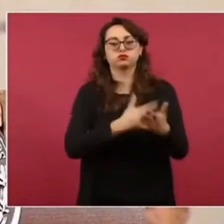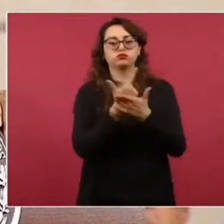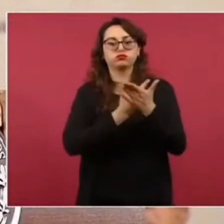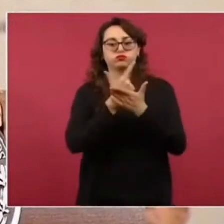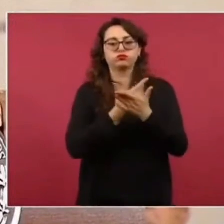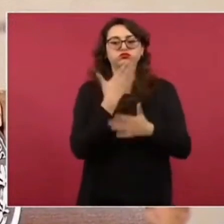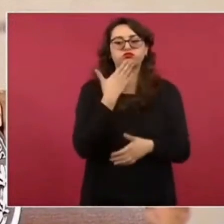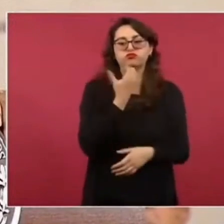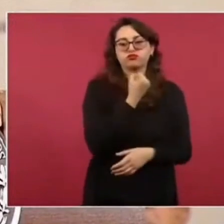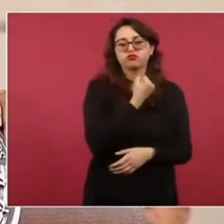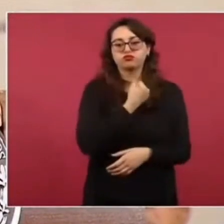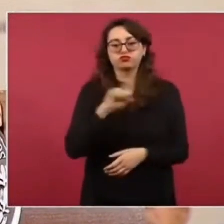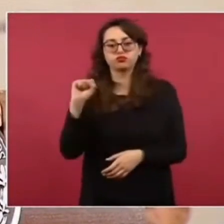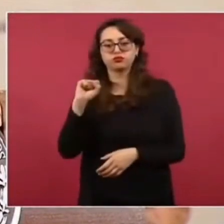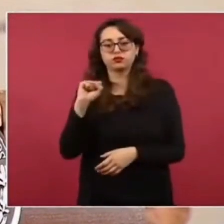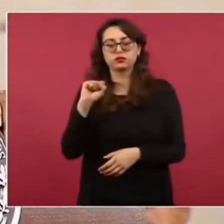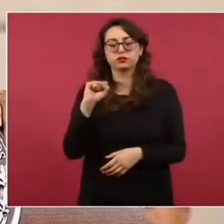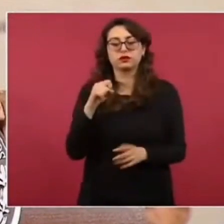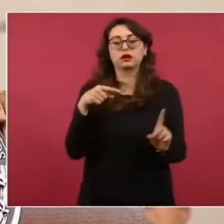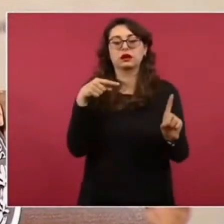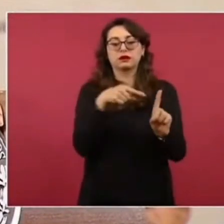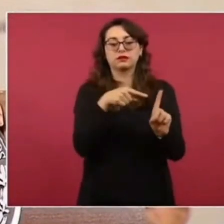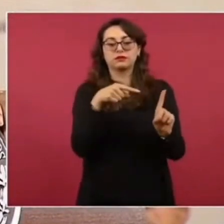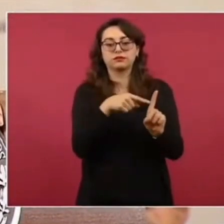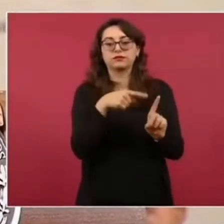estadounidense ya recomendaba